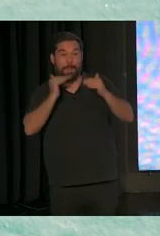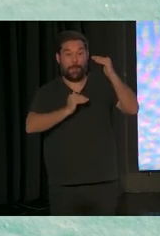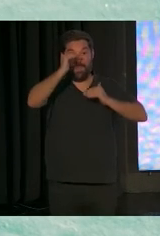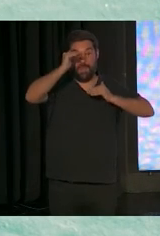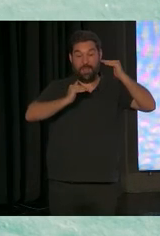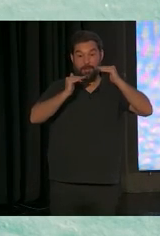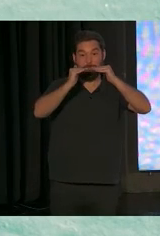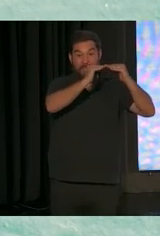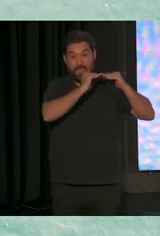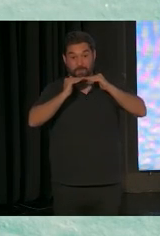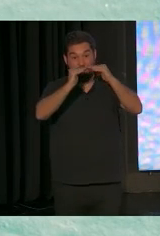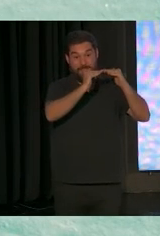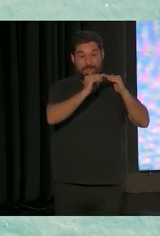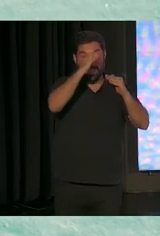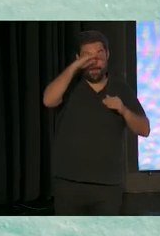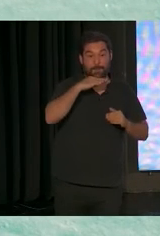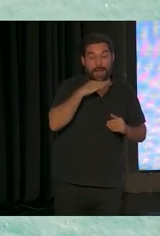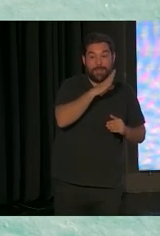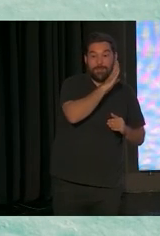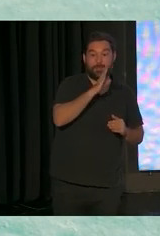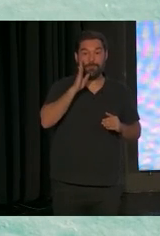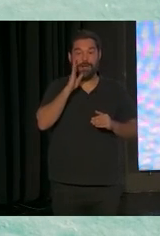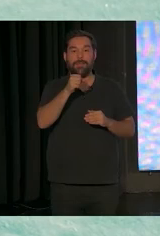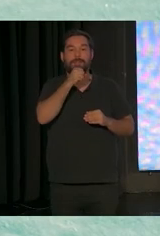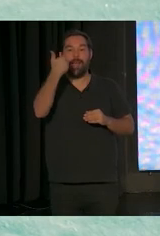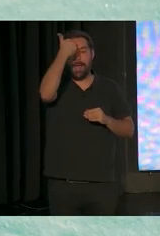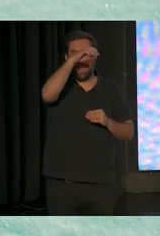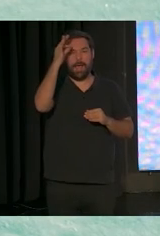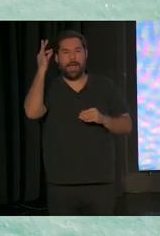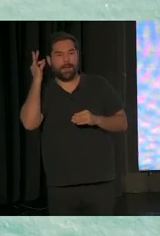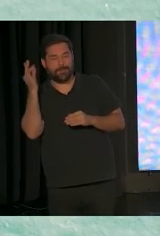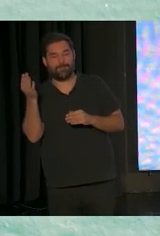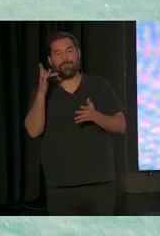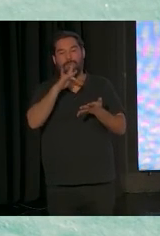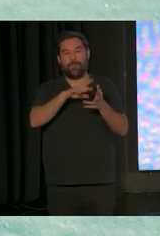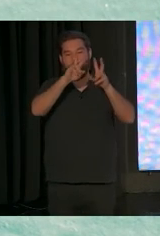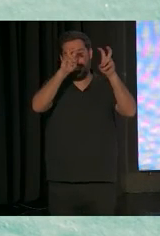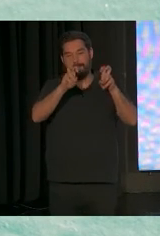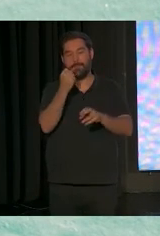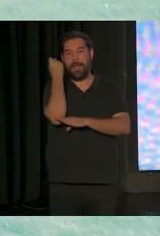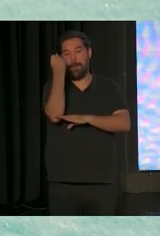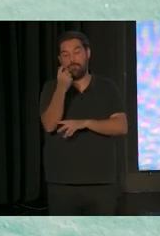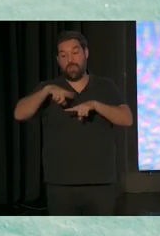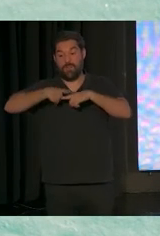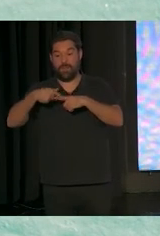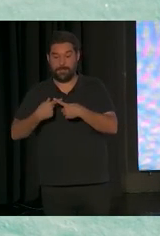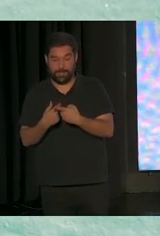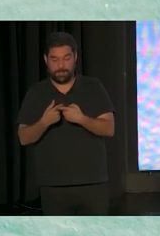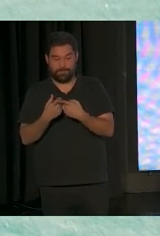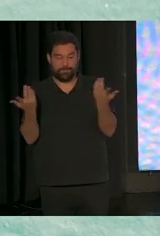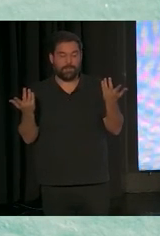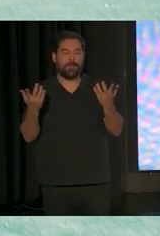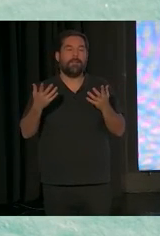diferencia padre, madre, abuelos? Cuando hablamos de apoyos a la familia, deberíamos de entender que la mayoría de